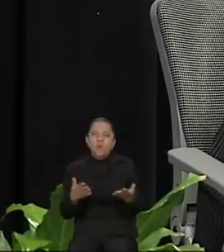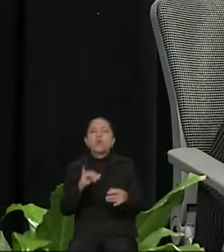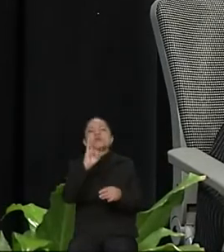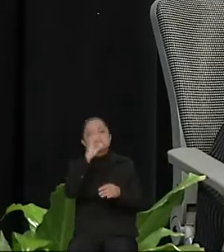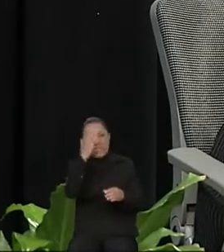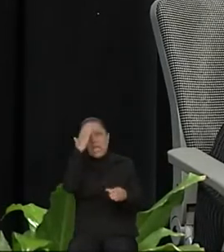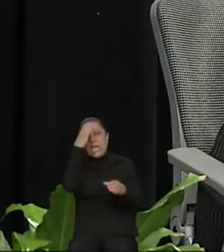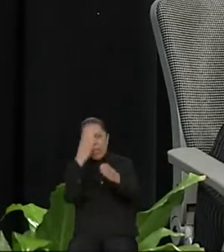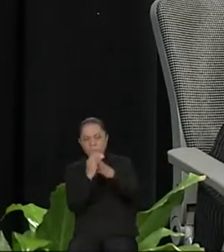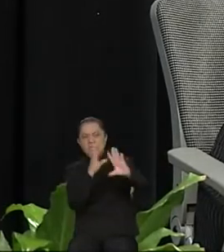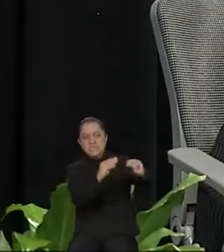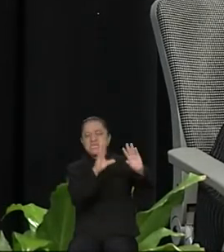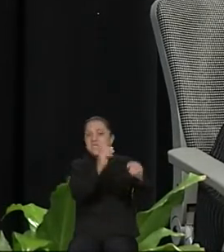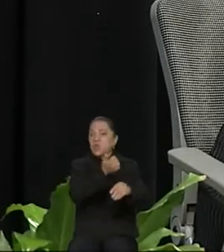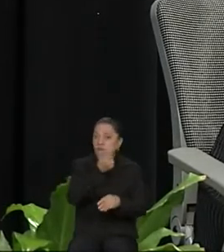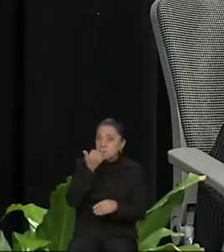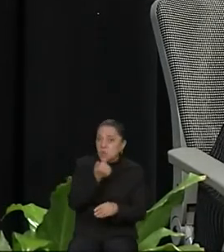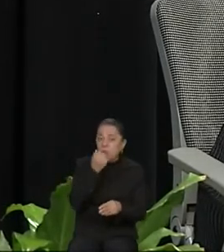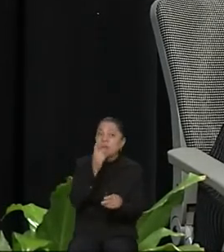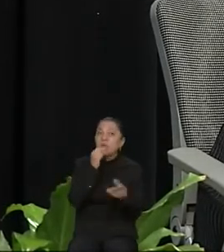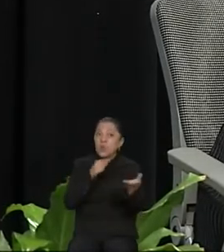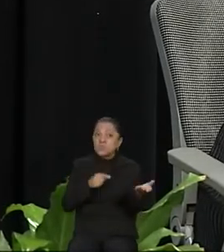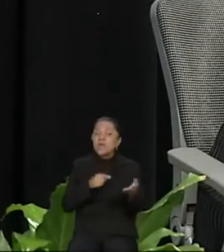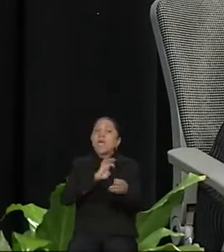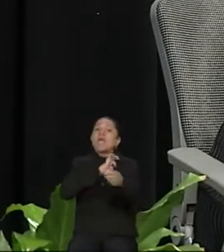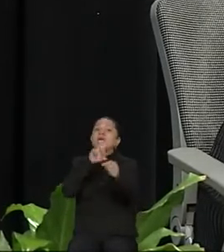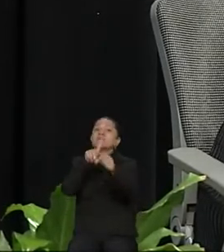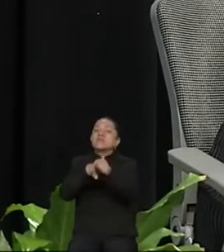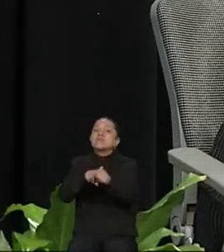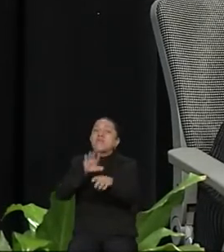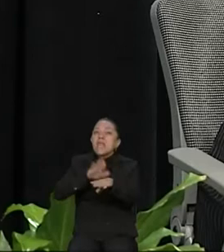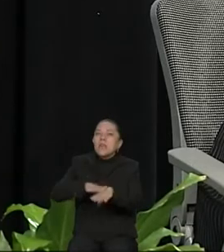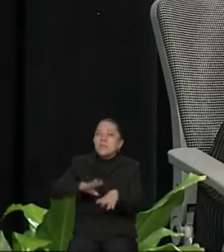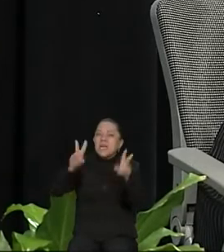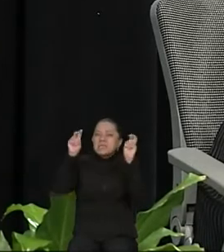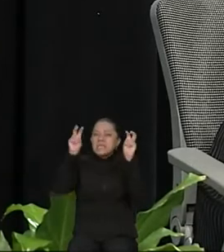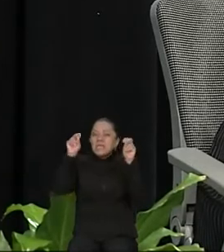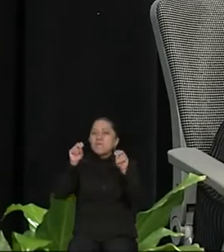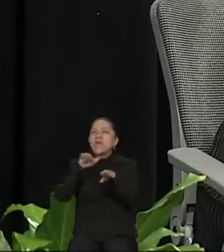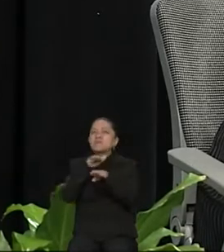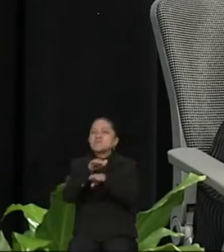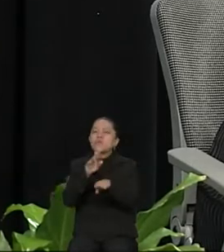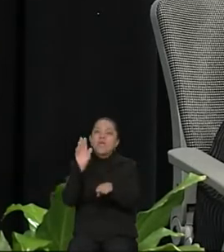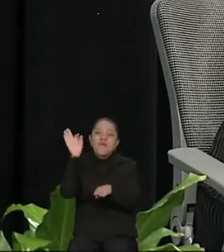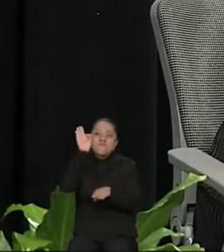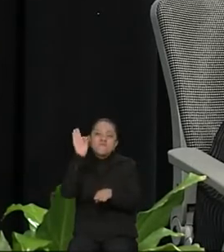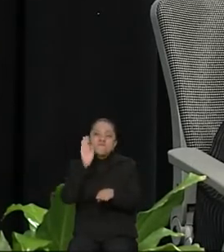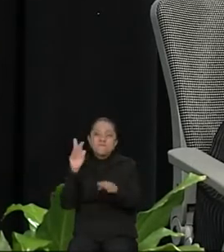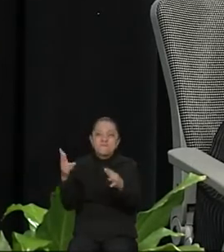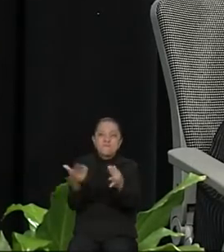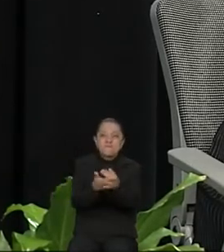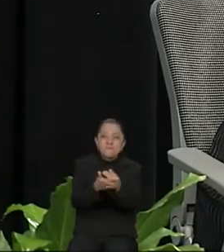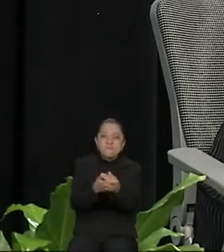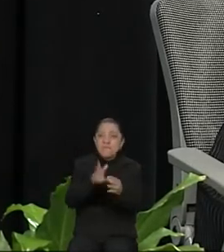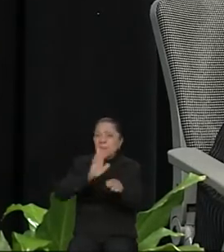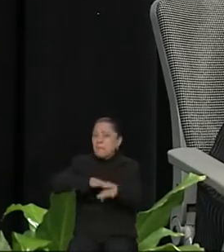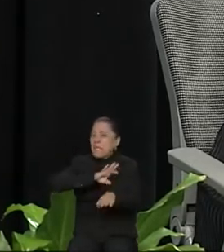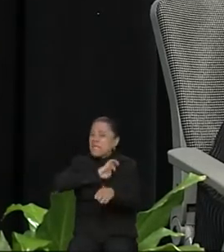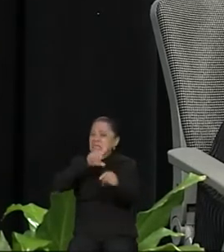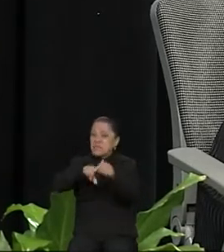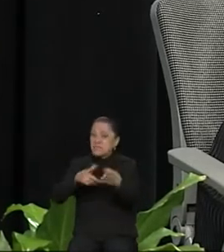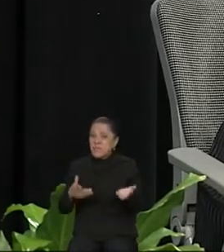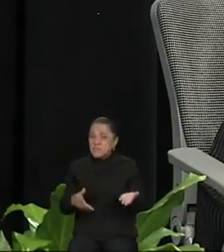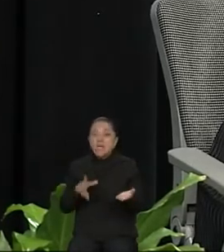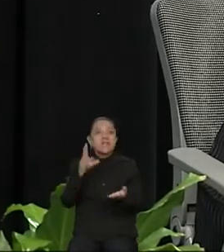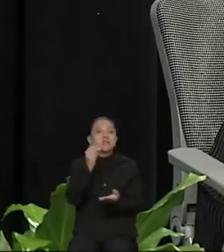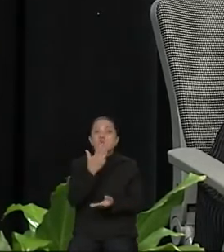y específicamente en el tema de los feminicidios, me parece que tenemos que ser muy enfáticos. No solamente sirve que nos